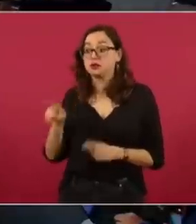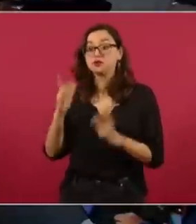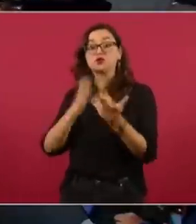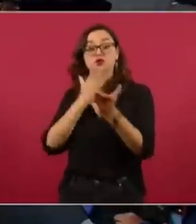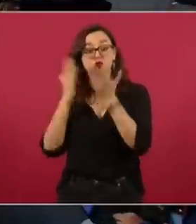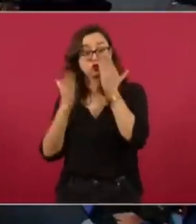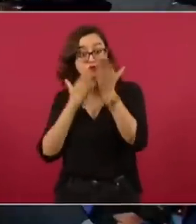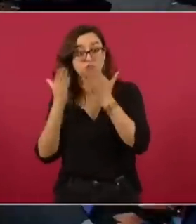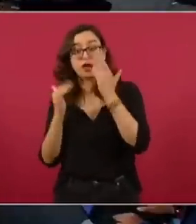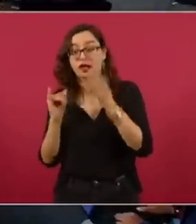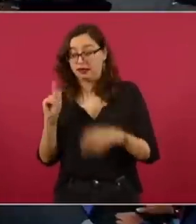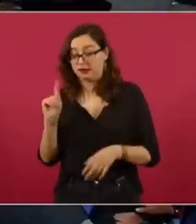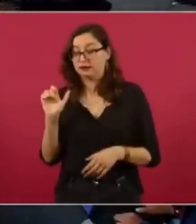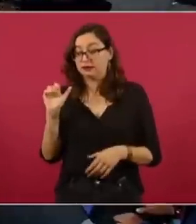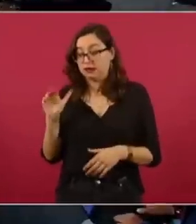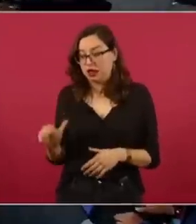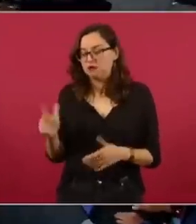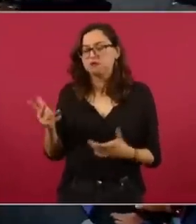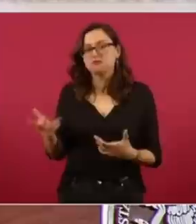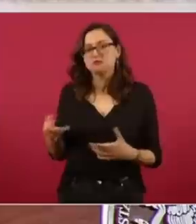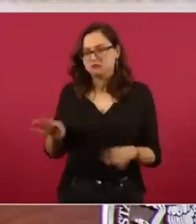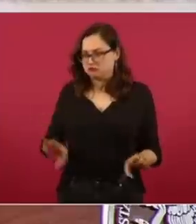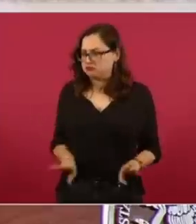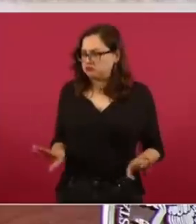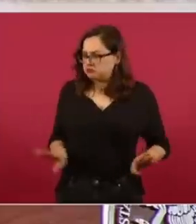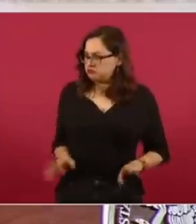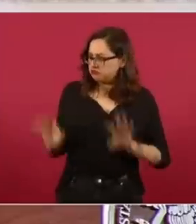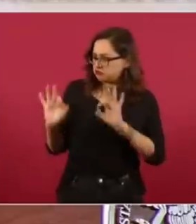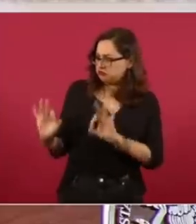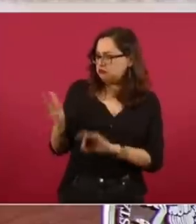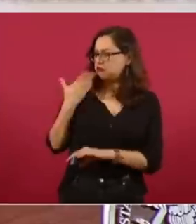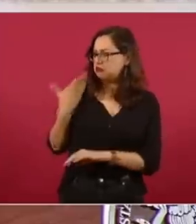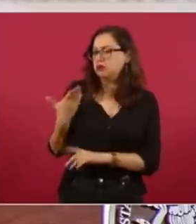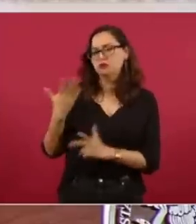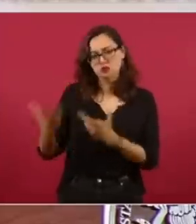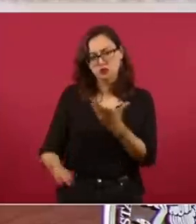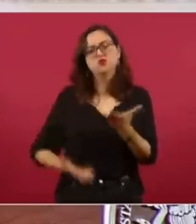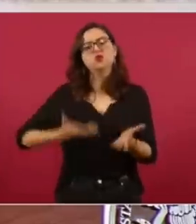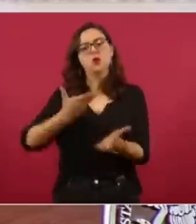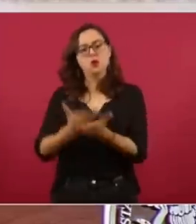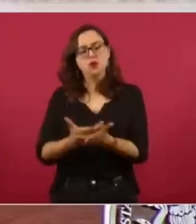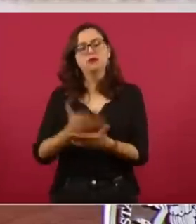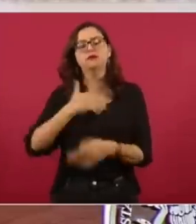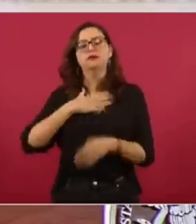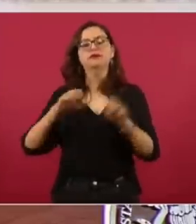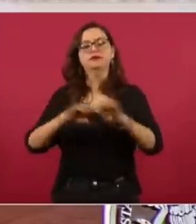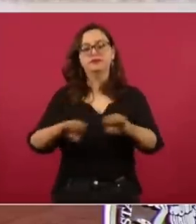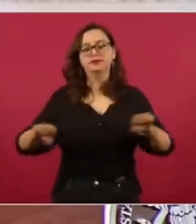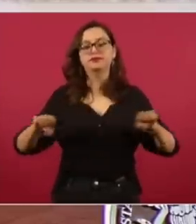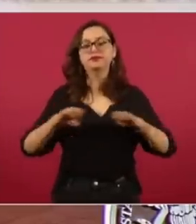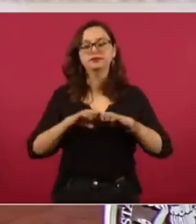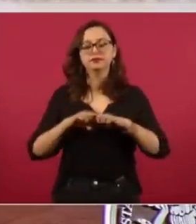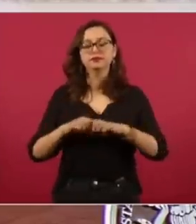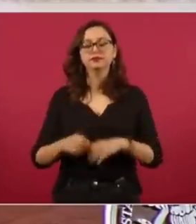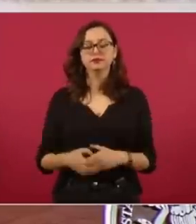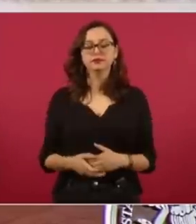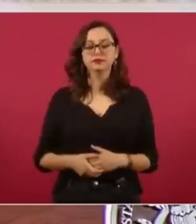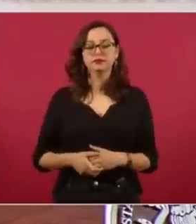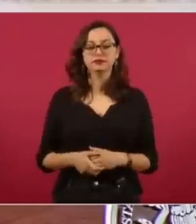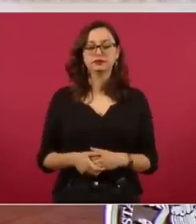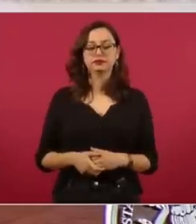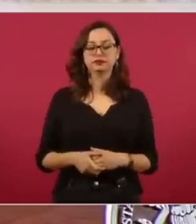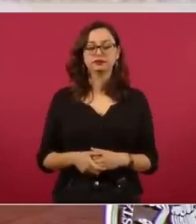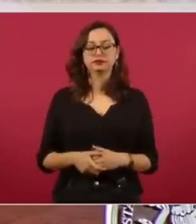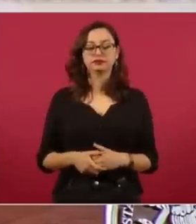lo propusimos a Mario de Constanzo. Sí,